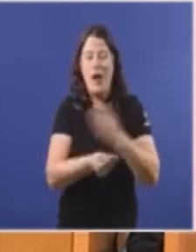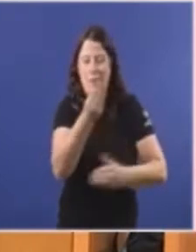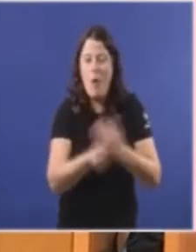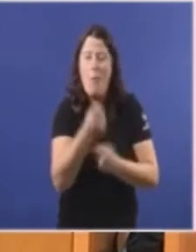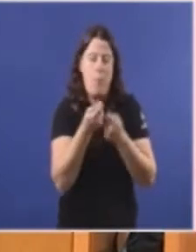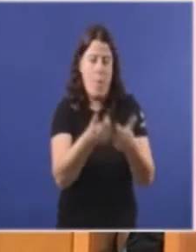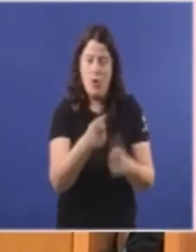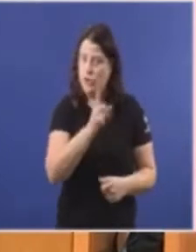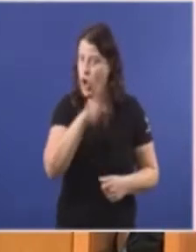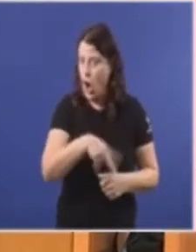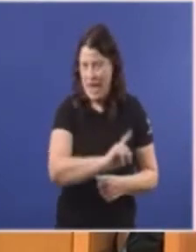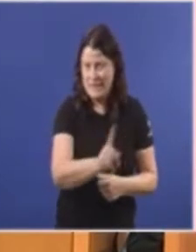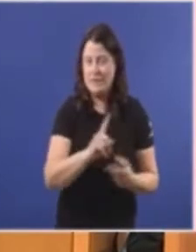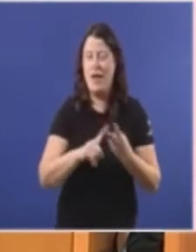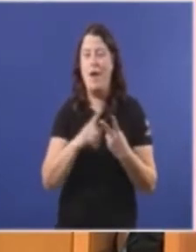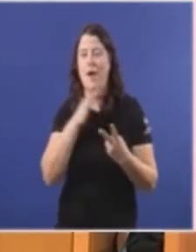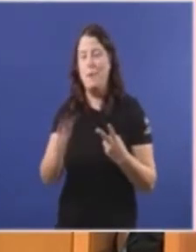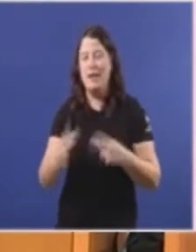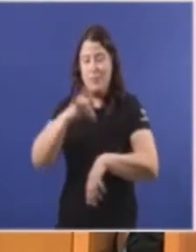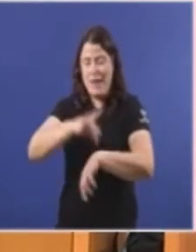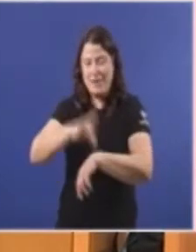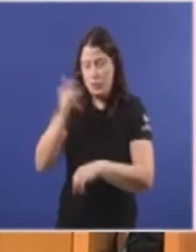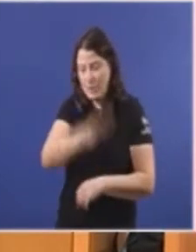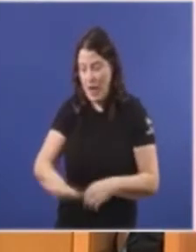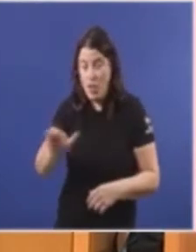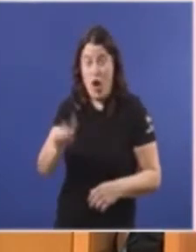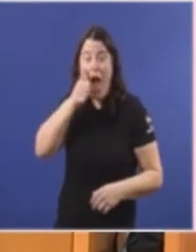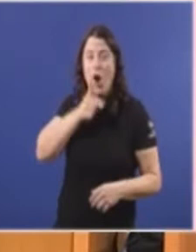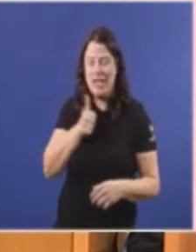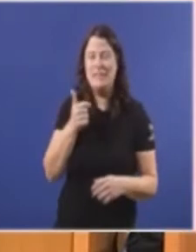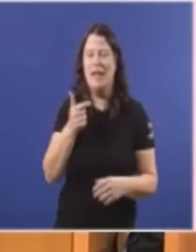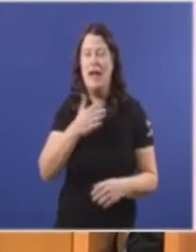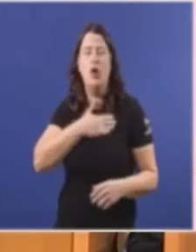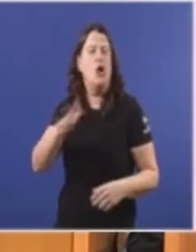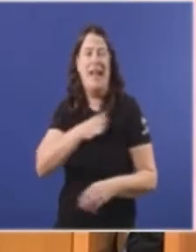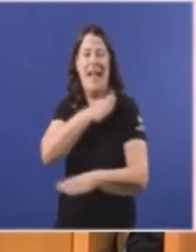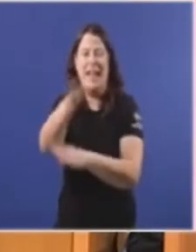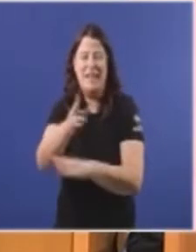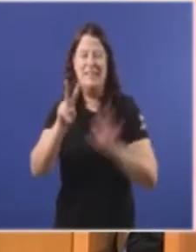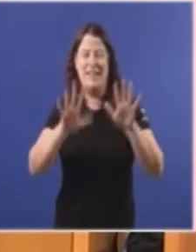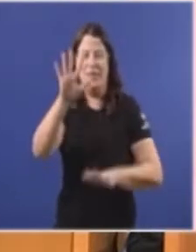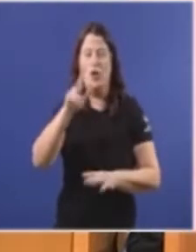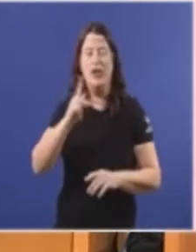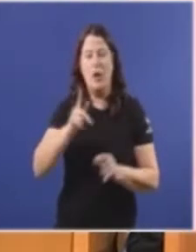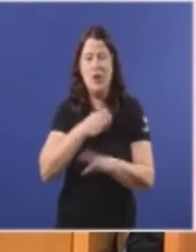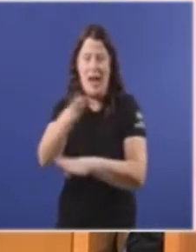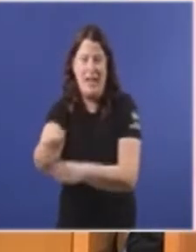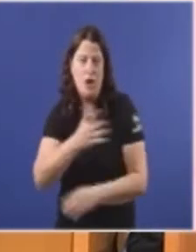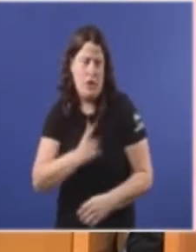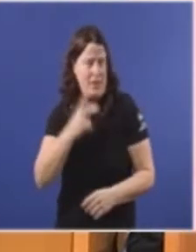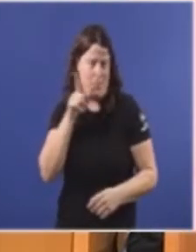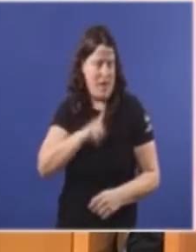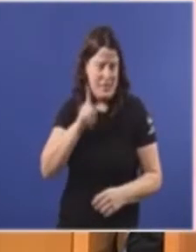Ni siquiera se trataba solo de que os pediatras de Ourense Non quisieran desplazarse a 75 kilómetros Cada vez